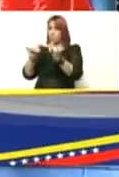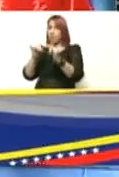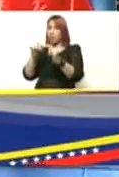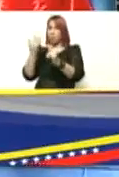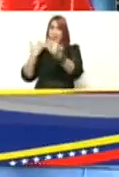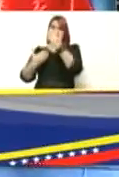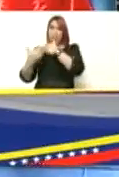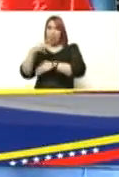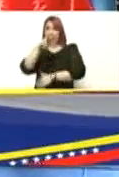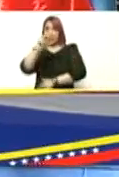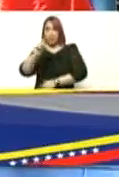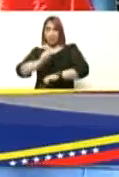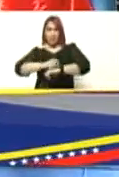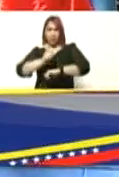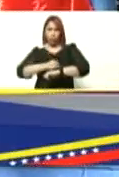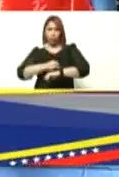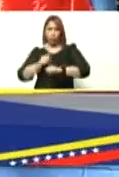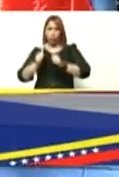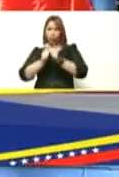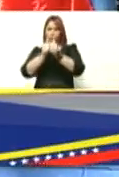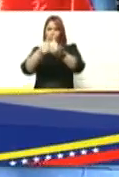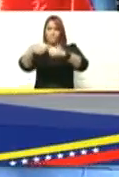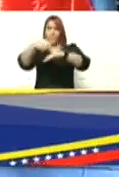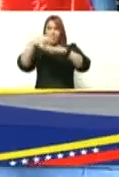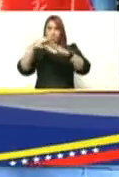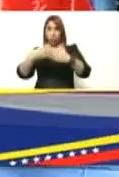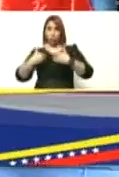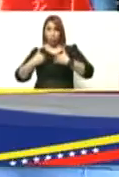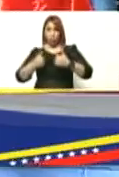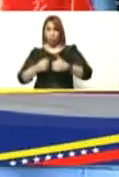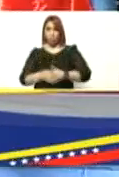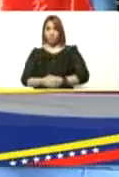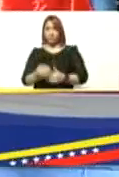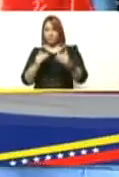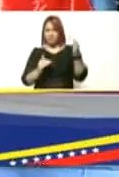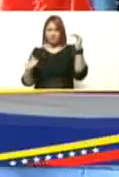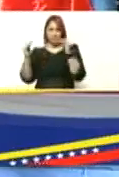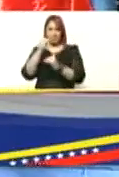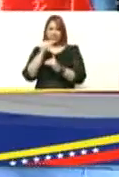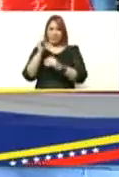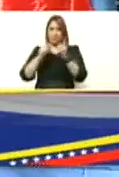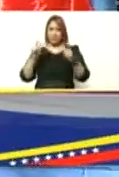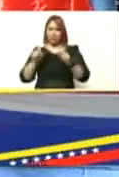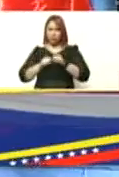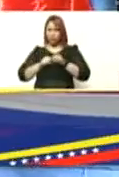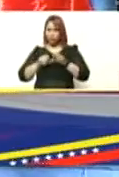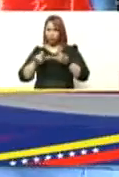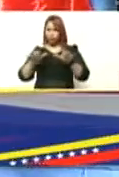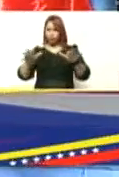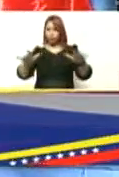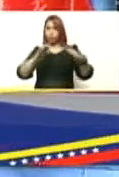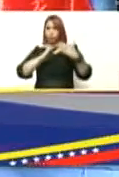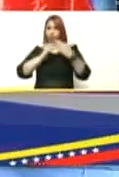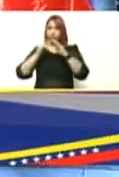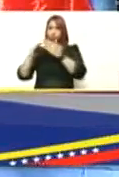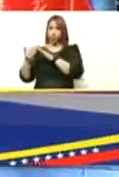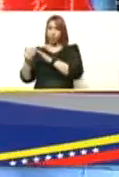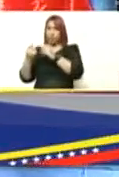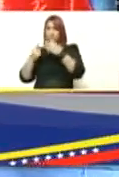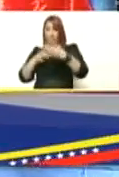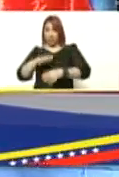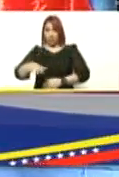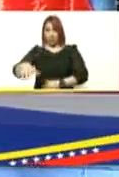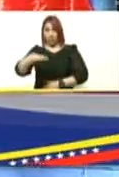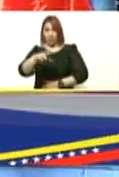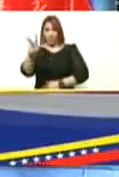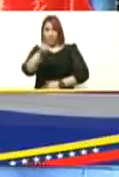apenas unos 30 minutos en compañía del ministro Carlos ese incremento de casos en la circulación comunitaria en las diferentes entidades de Venezuela en